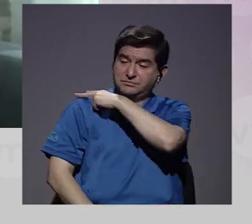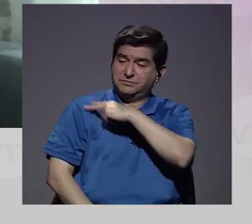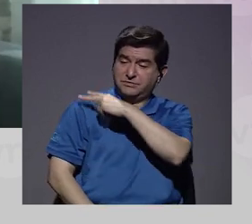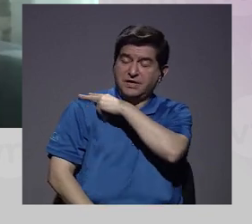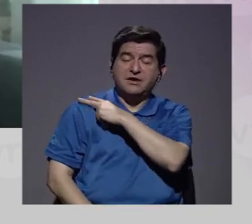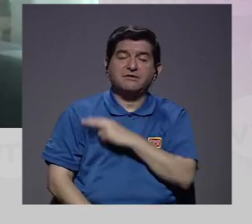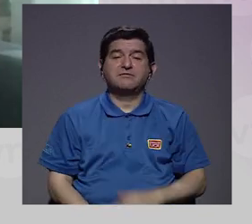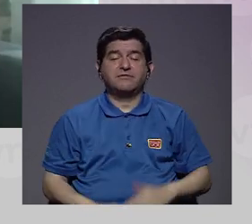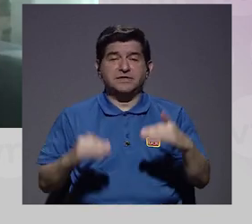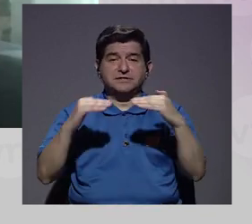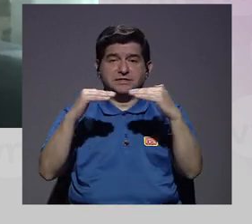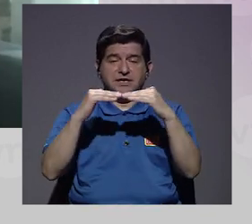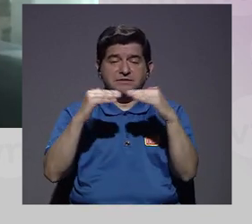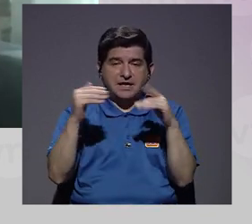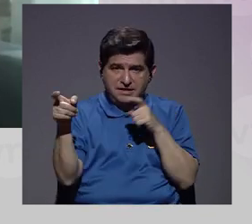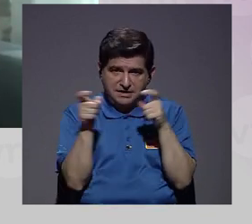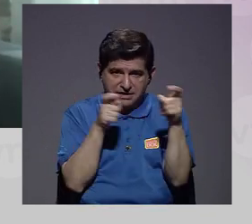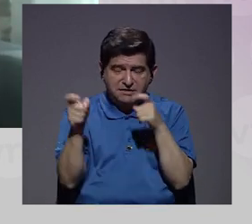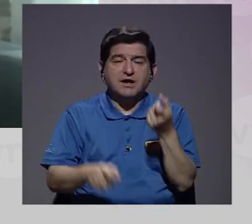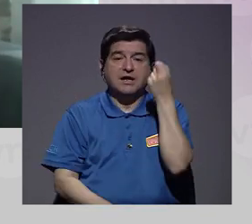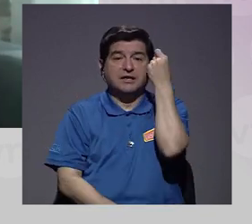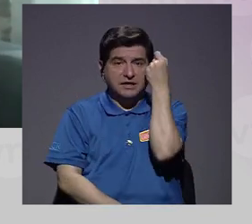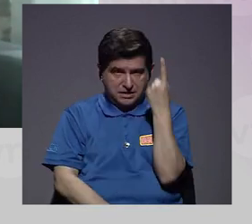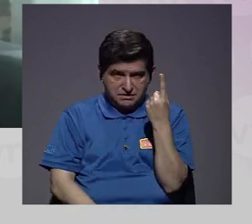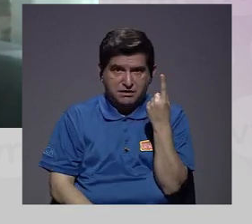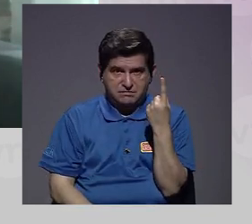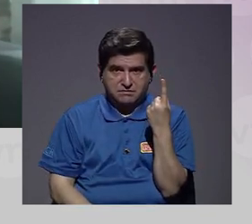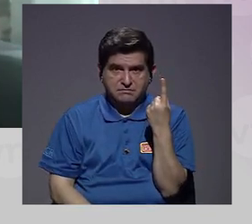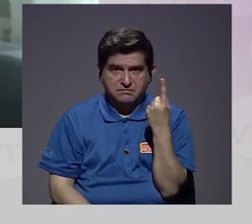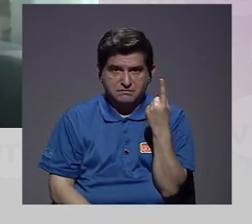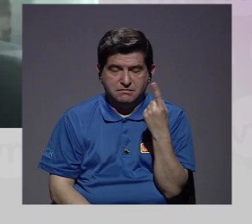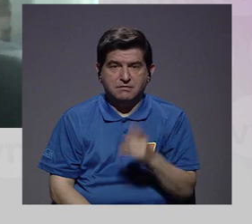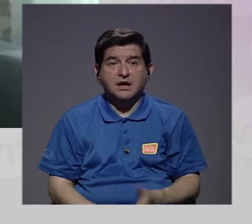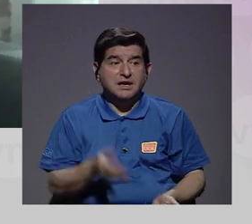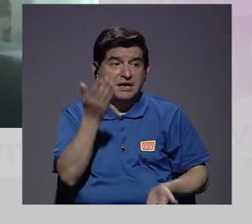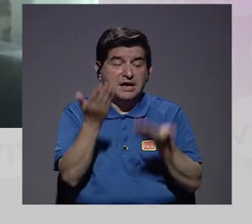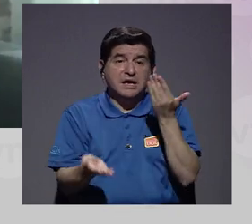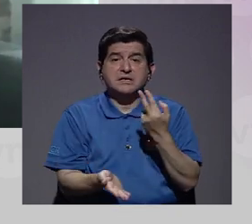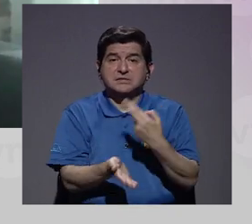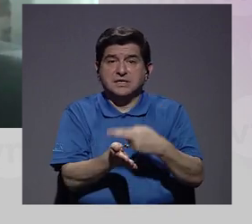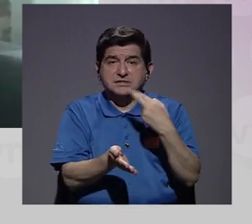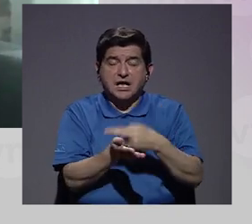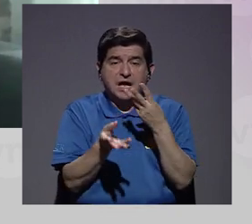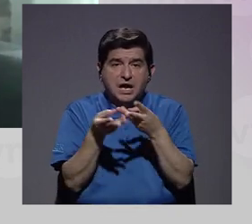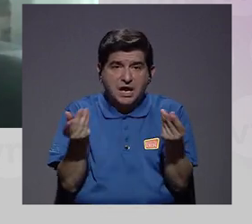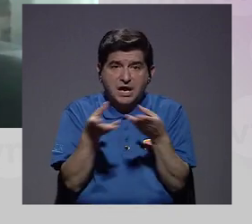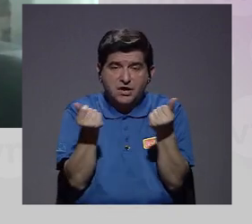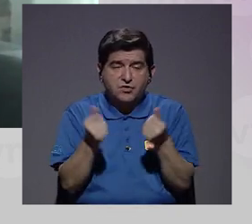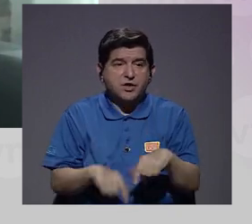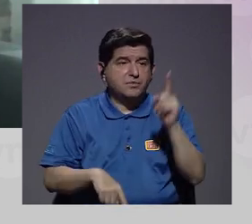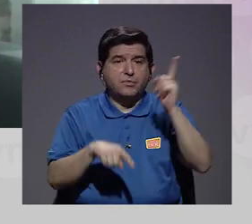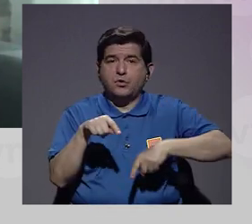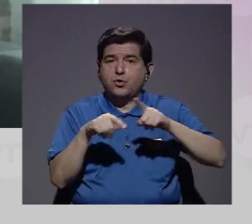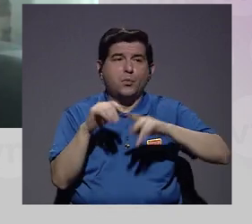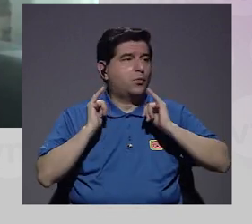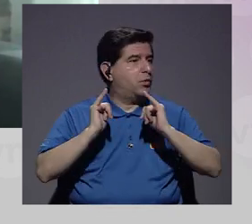jefaturas y las instancias más administrativas, entender que tal vez el ritmo de productividad no puede ser